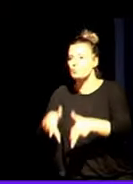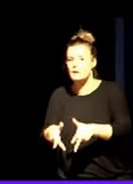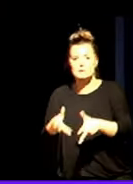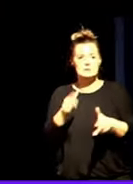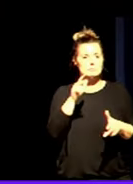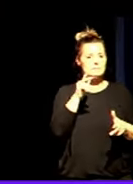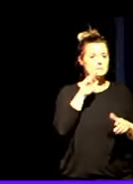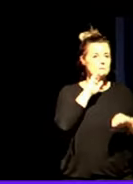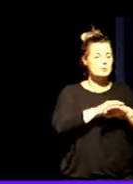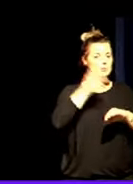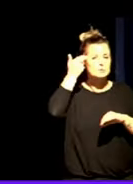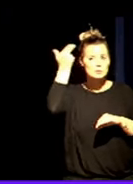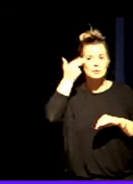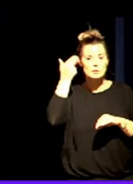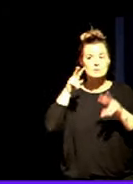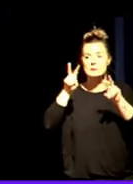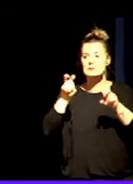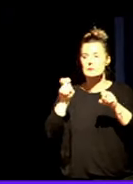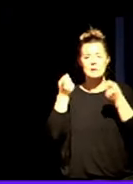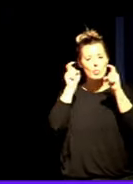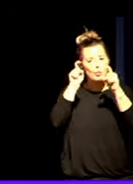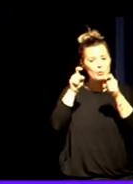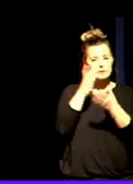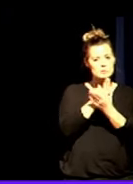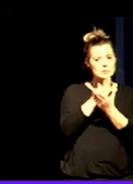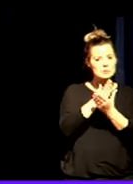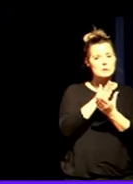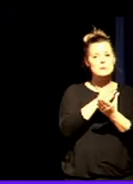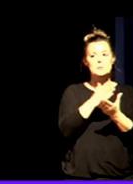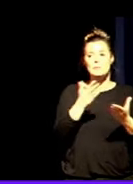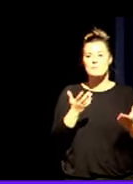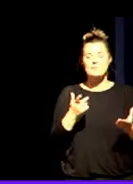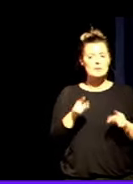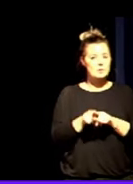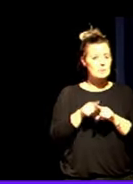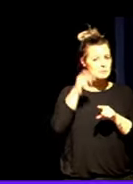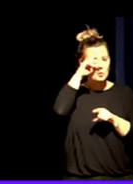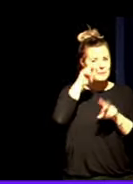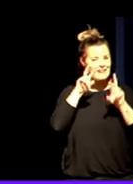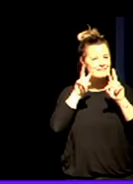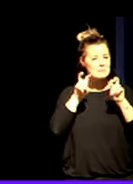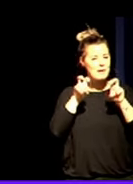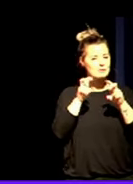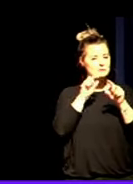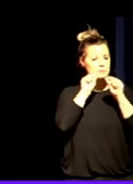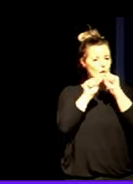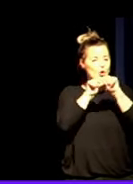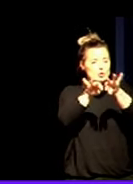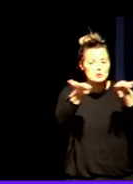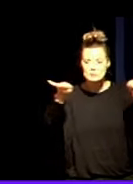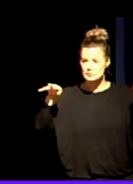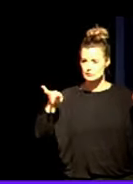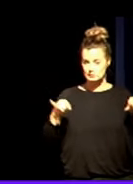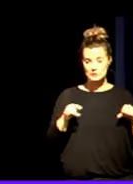suicidio en un centro educativo nos preocupa mucho el efecto contagio. El efecto contagio existe. El efecto